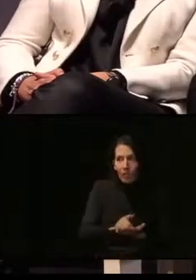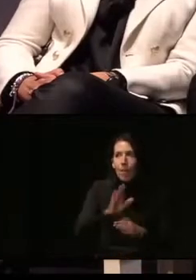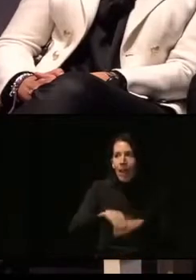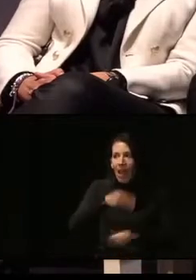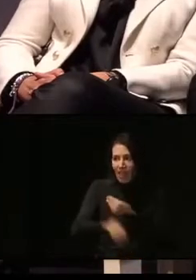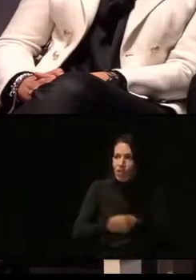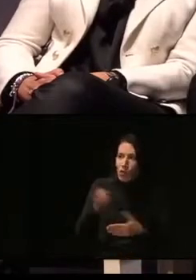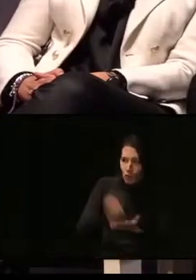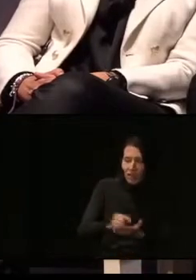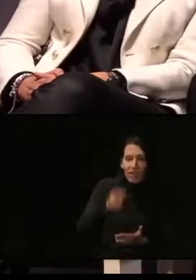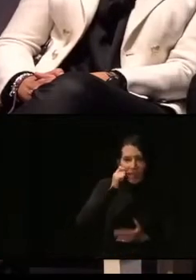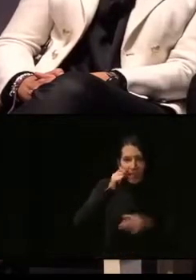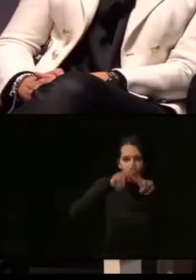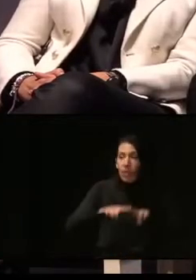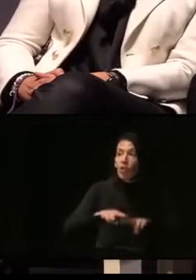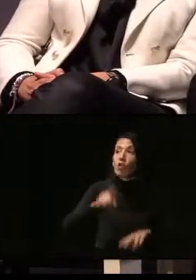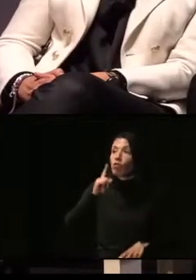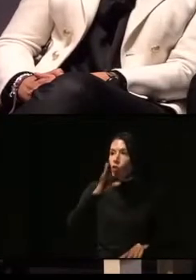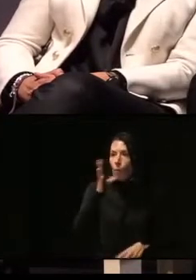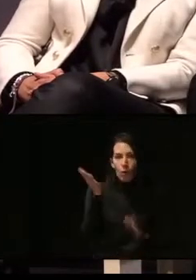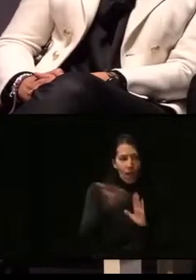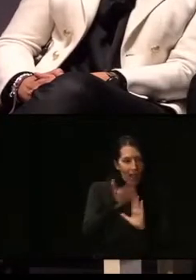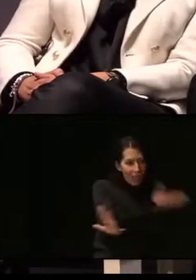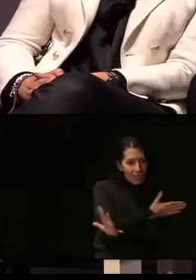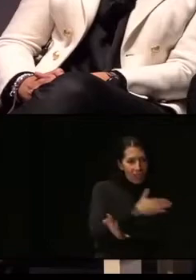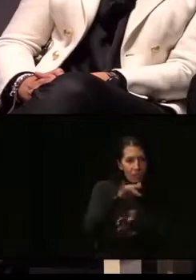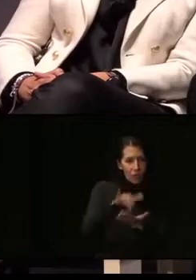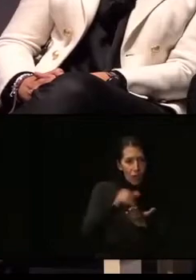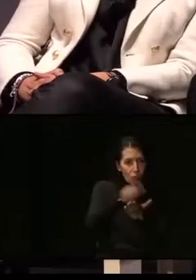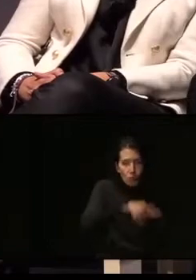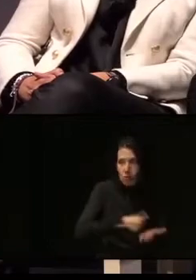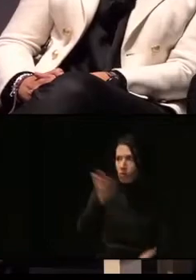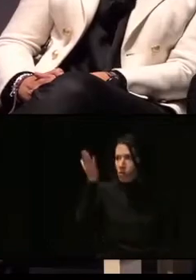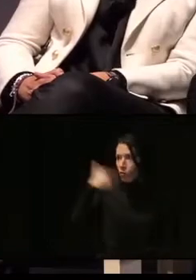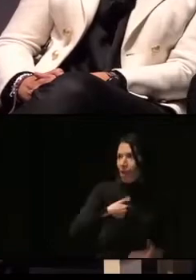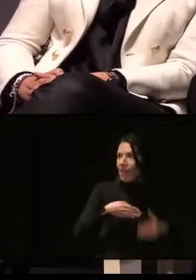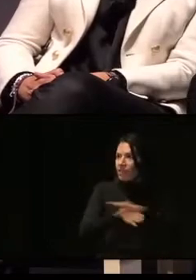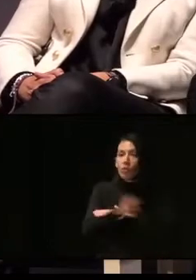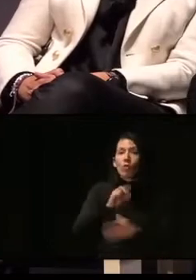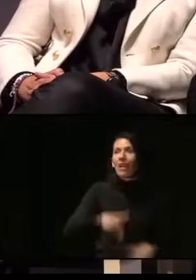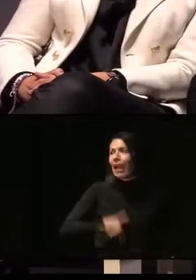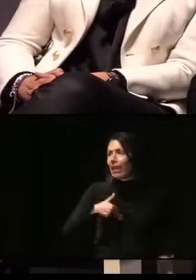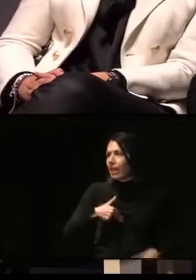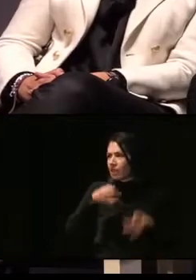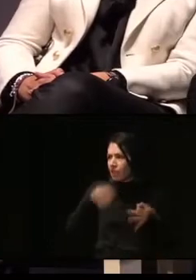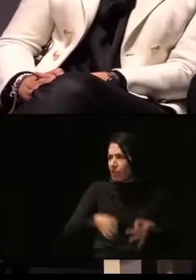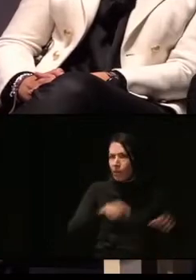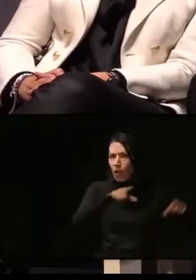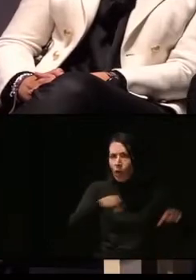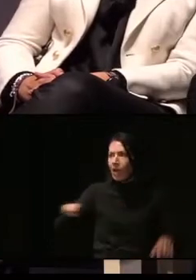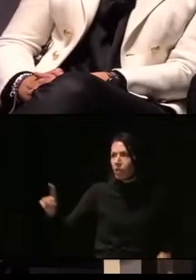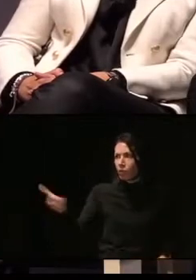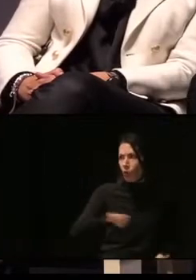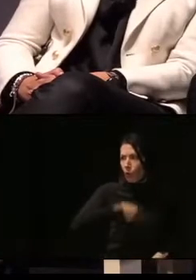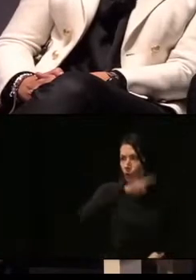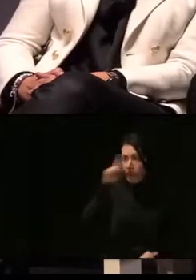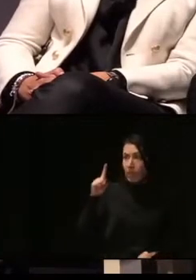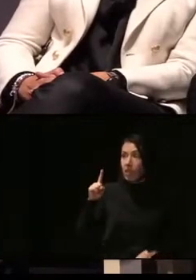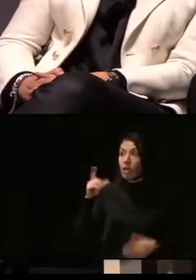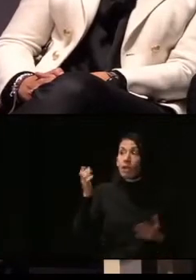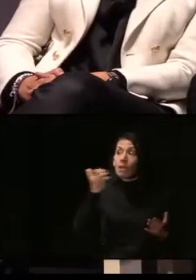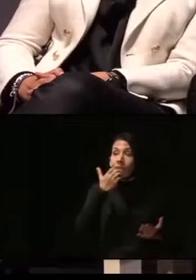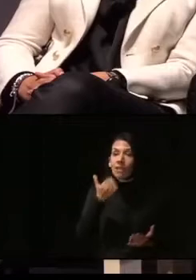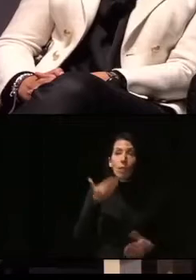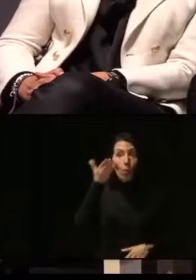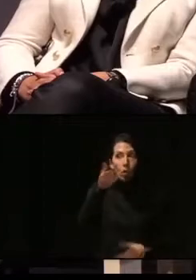inspección. No solamente porque hay ausencia de medidas de accesibilidad, sino, de manera general, en todos los locales de Madrid. Y, si